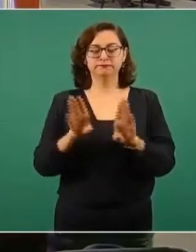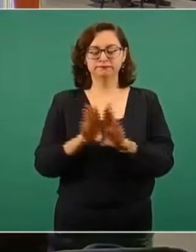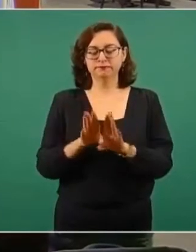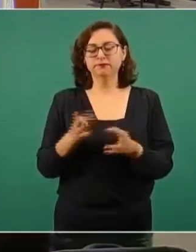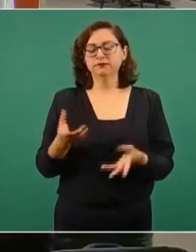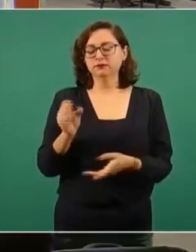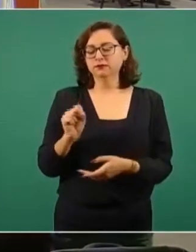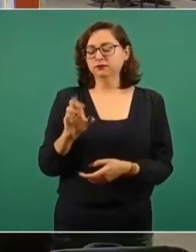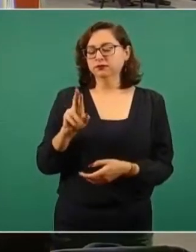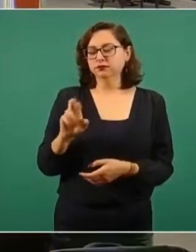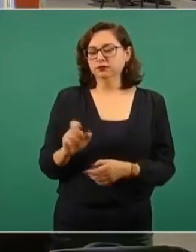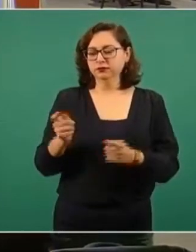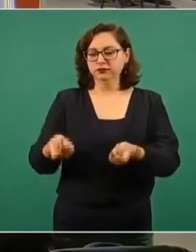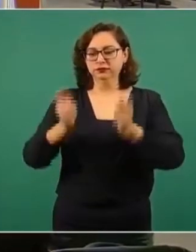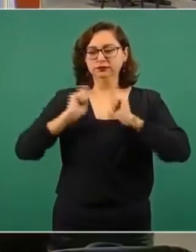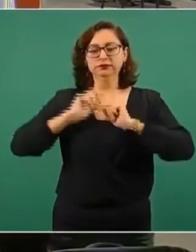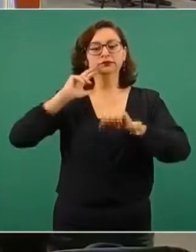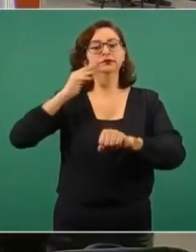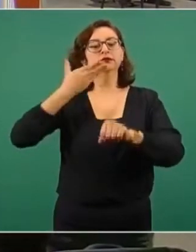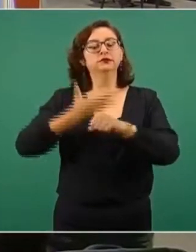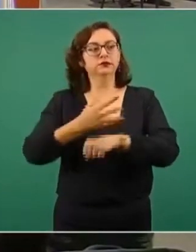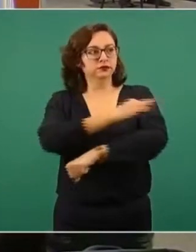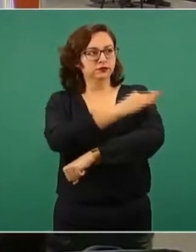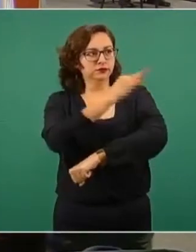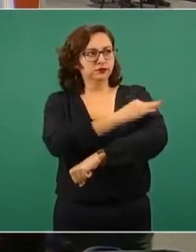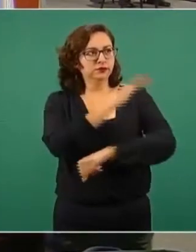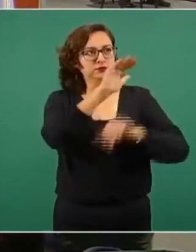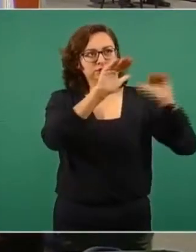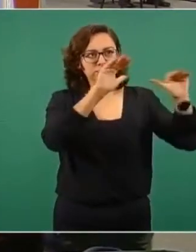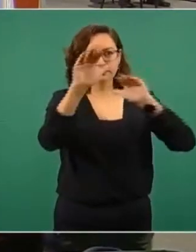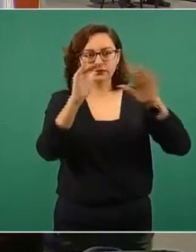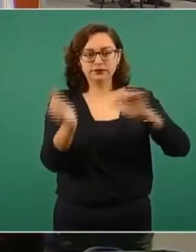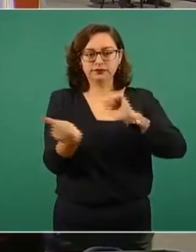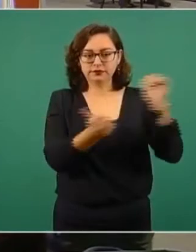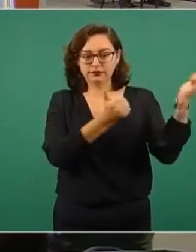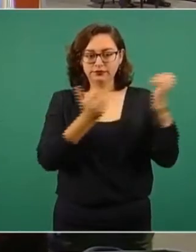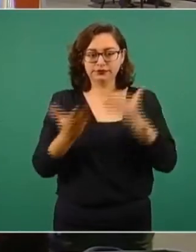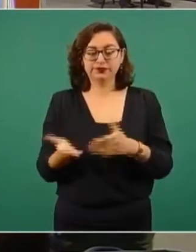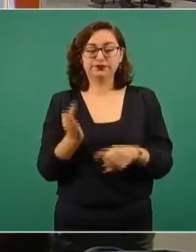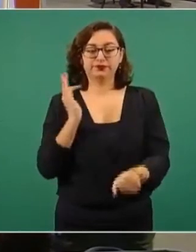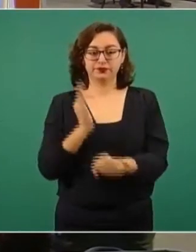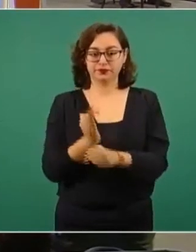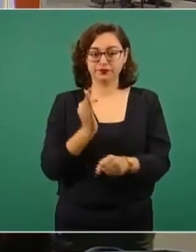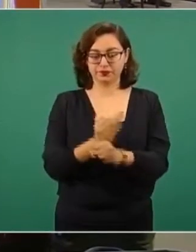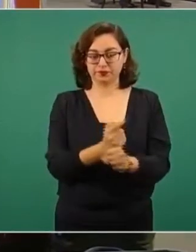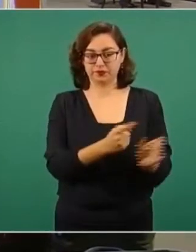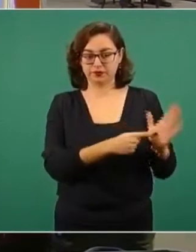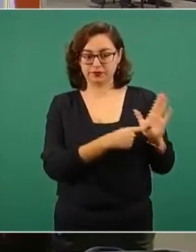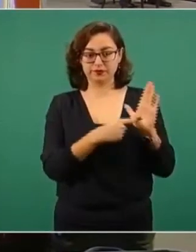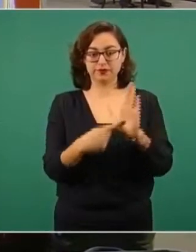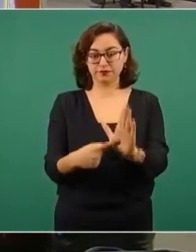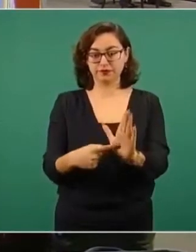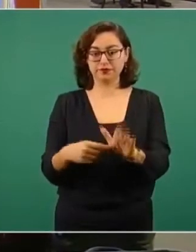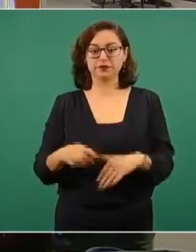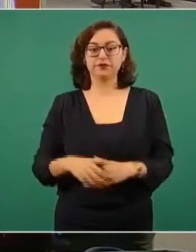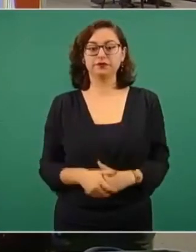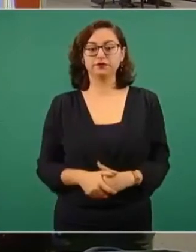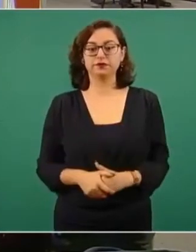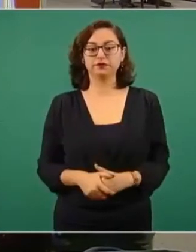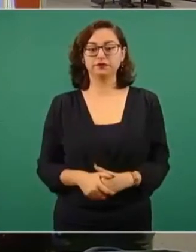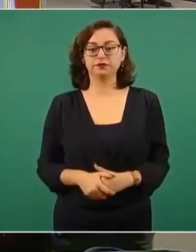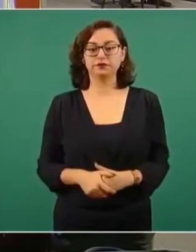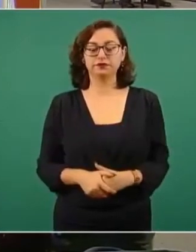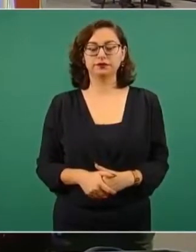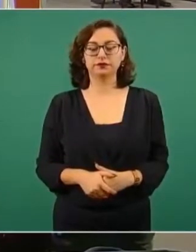de la Secretaría en cuanto al suministro de vacunas. Es donde estamos al día de hoy, son los diferentes